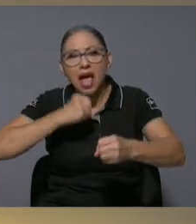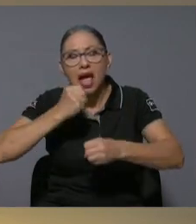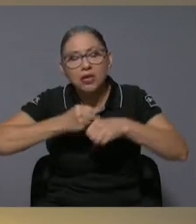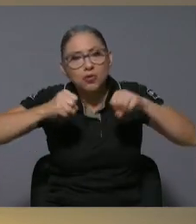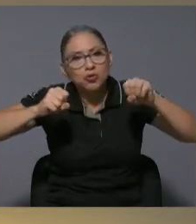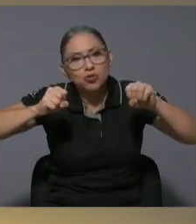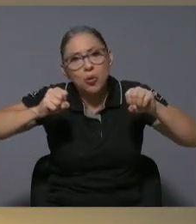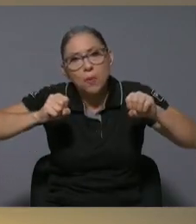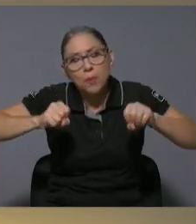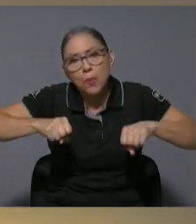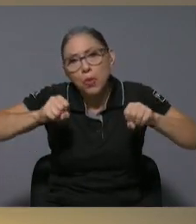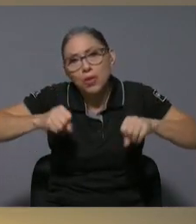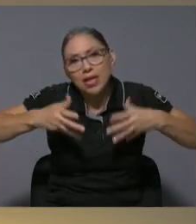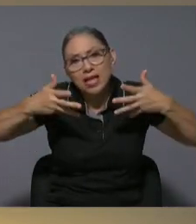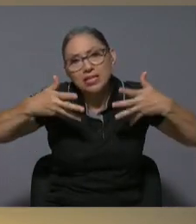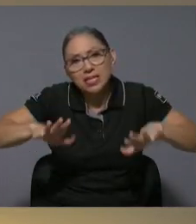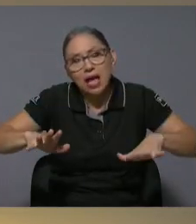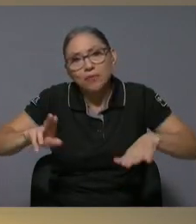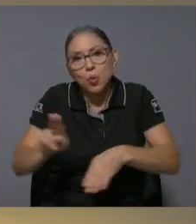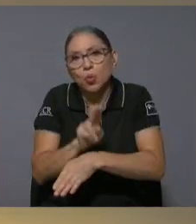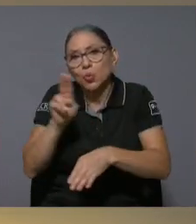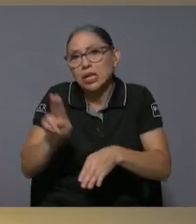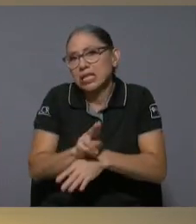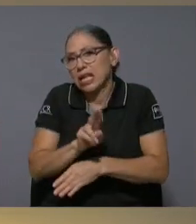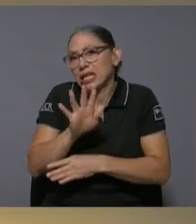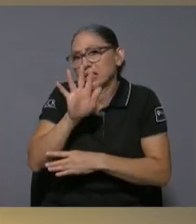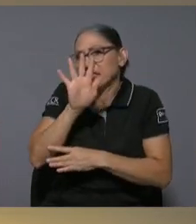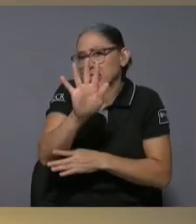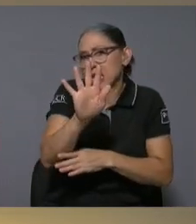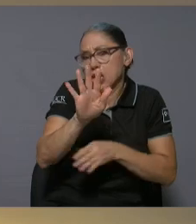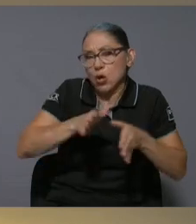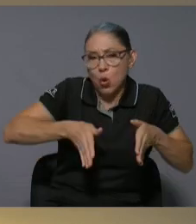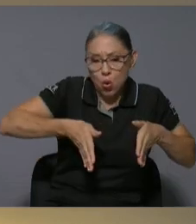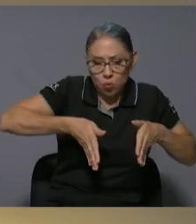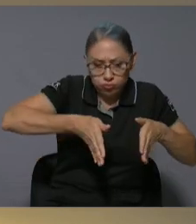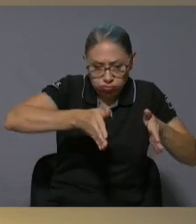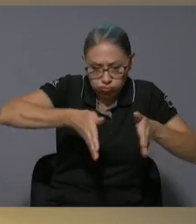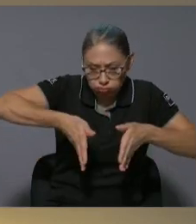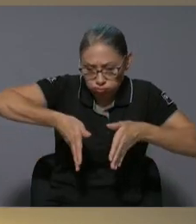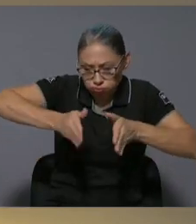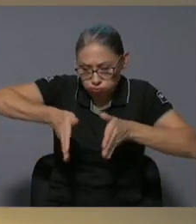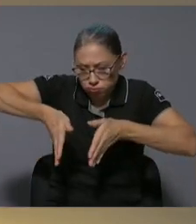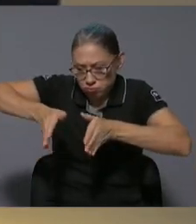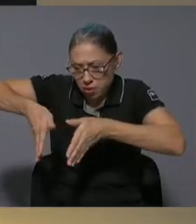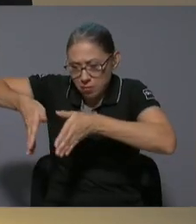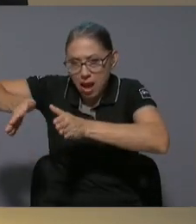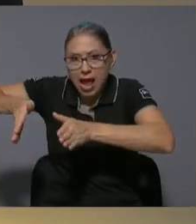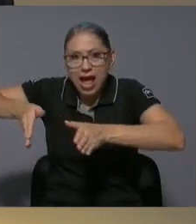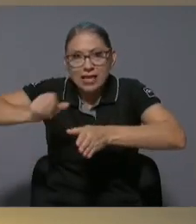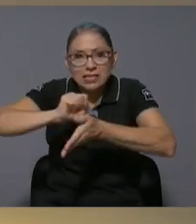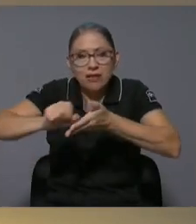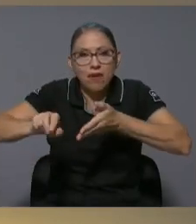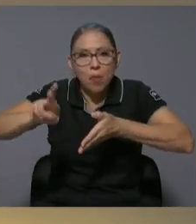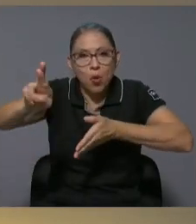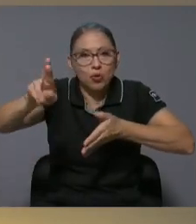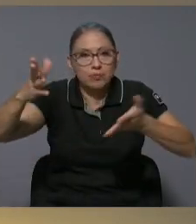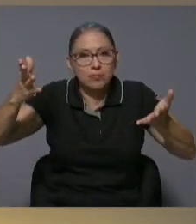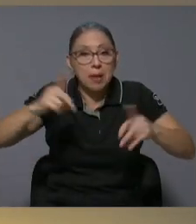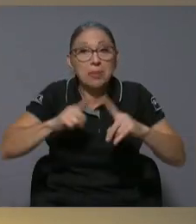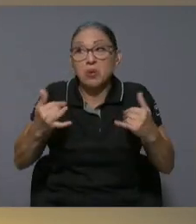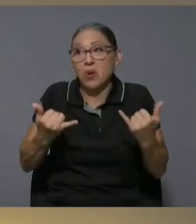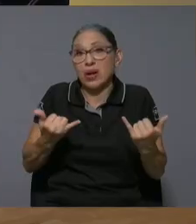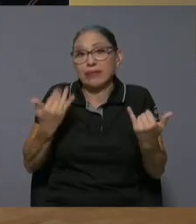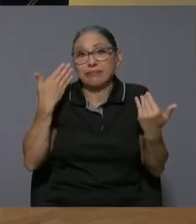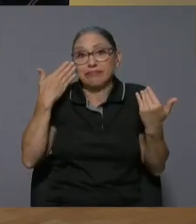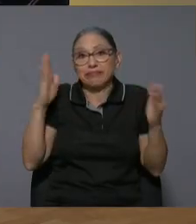ido por 5 carriles y 5 carriles a San Ramón y ahora quien sabe si así